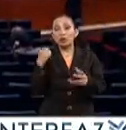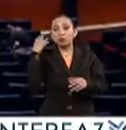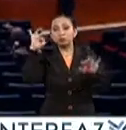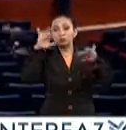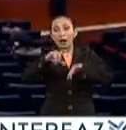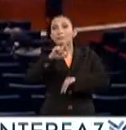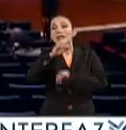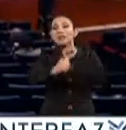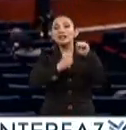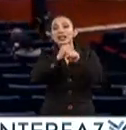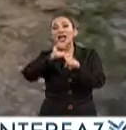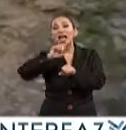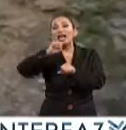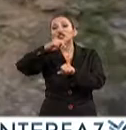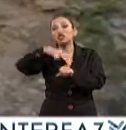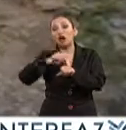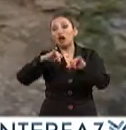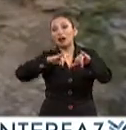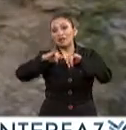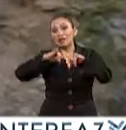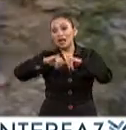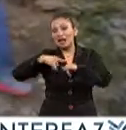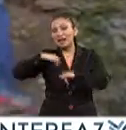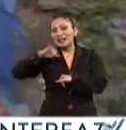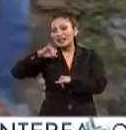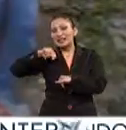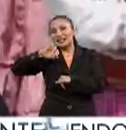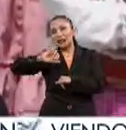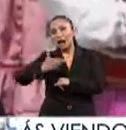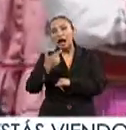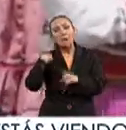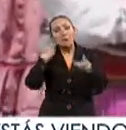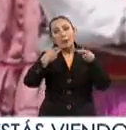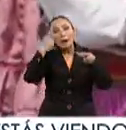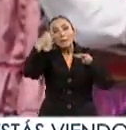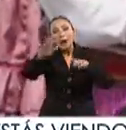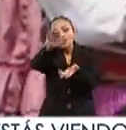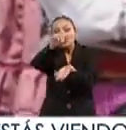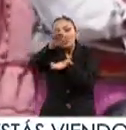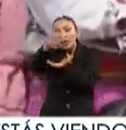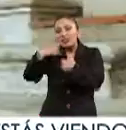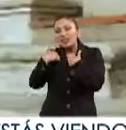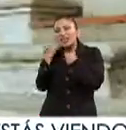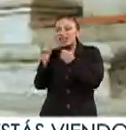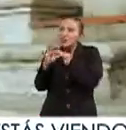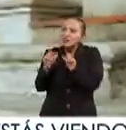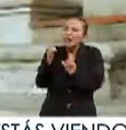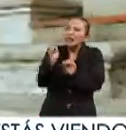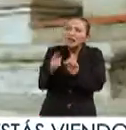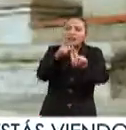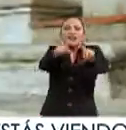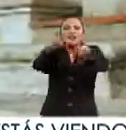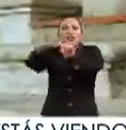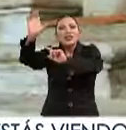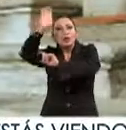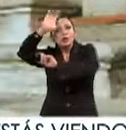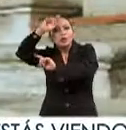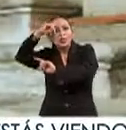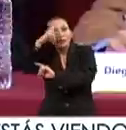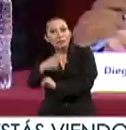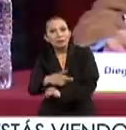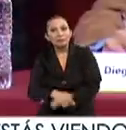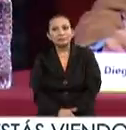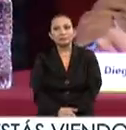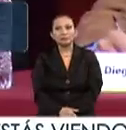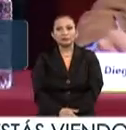coloquio 20 años de etnografía colectiva en el INA proyecto nacional diseñado para documentar comprender y explicar la diversidad cultural de México